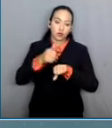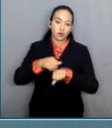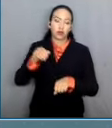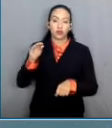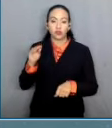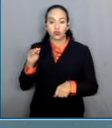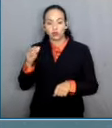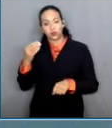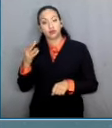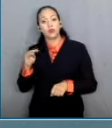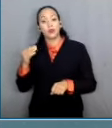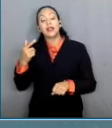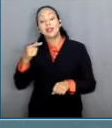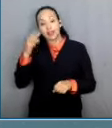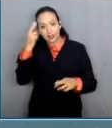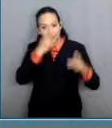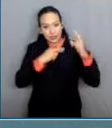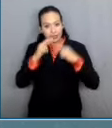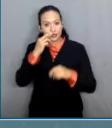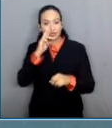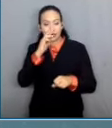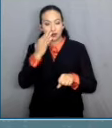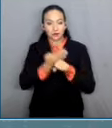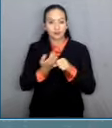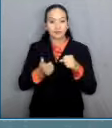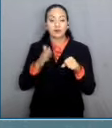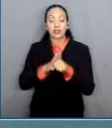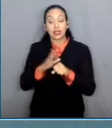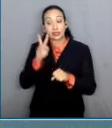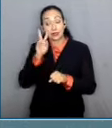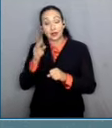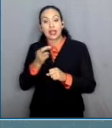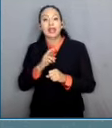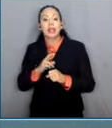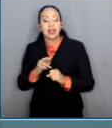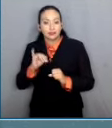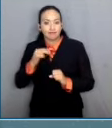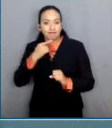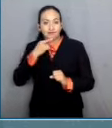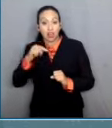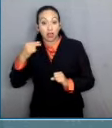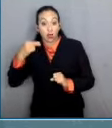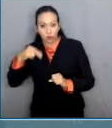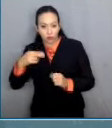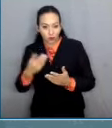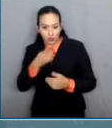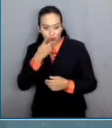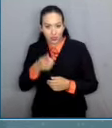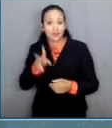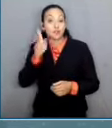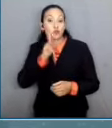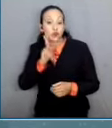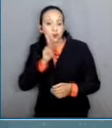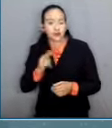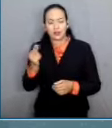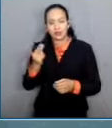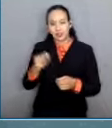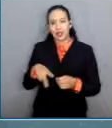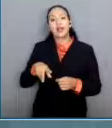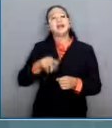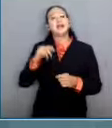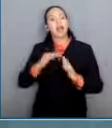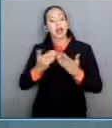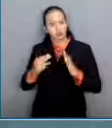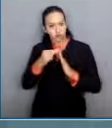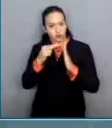que para la admisión de la denuncia anónima no exigen que se acompañen pruebas. A partir del marco normativo referido,